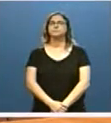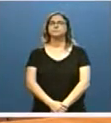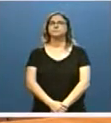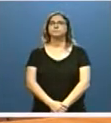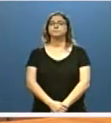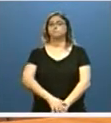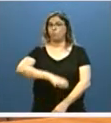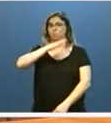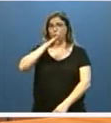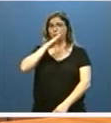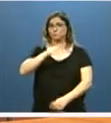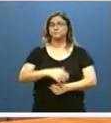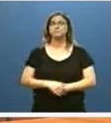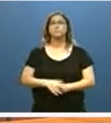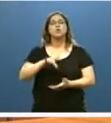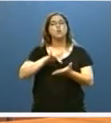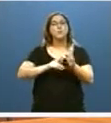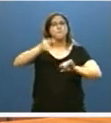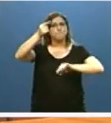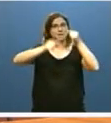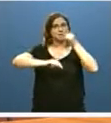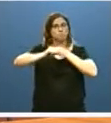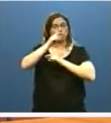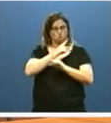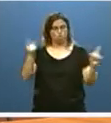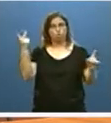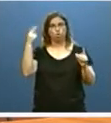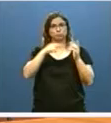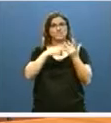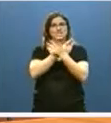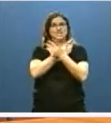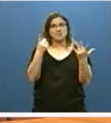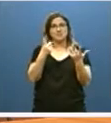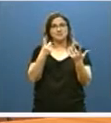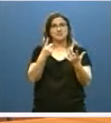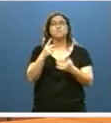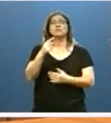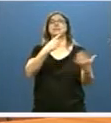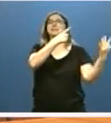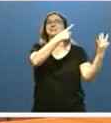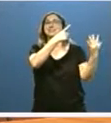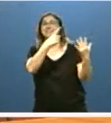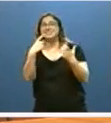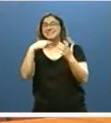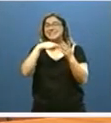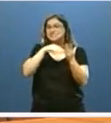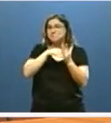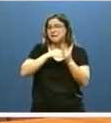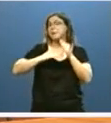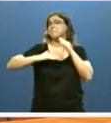Por esta misma razón, en los presupuestos de 2016, más de 6.000 de los casi 7